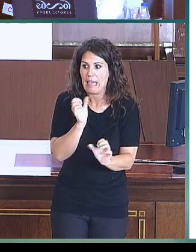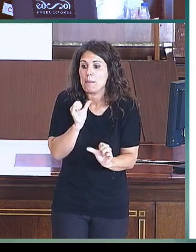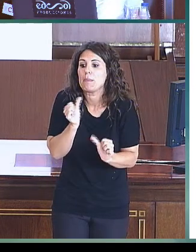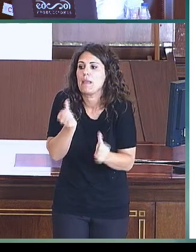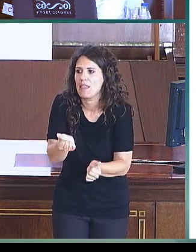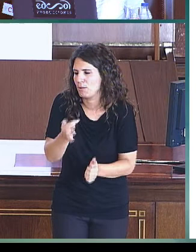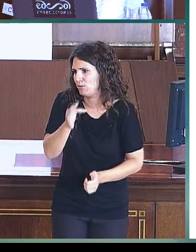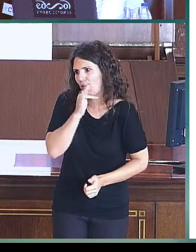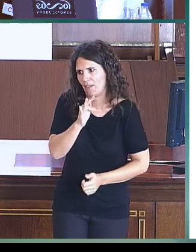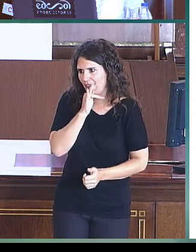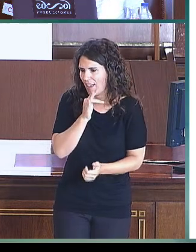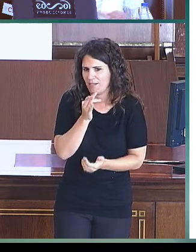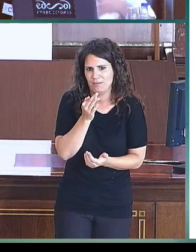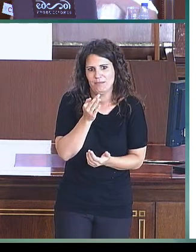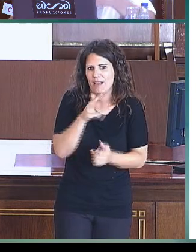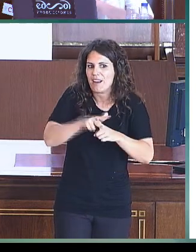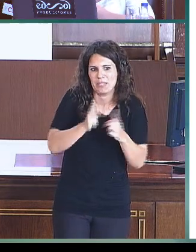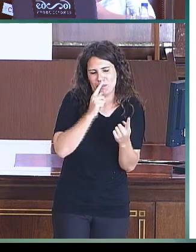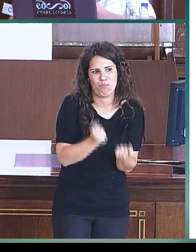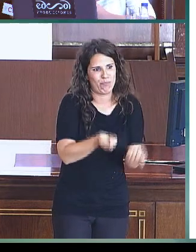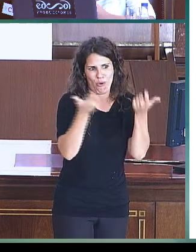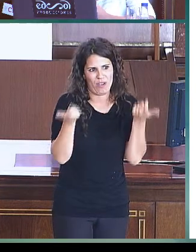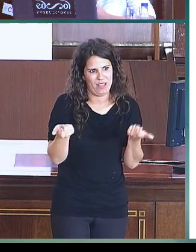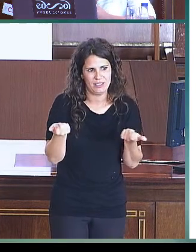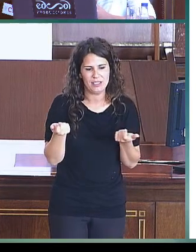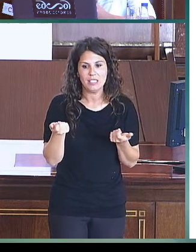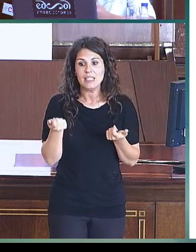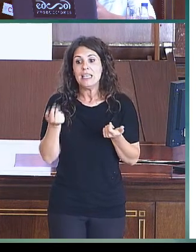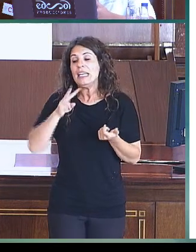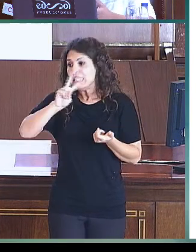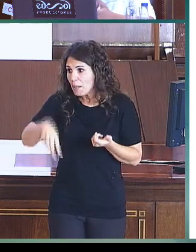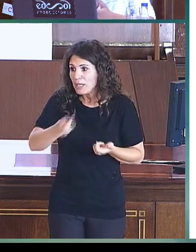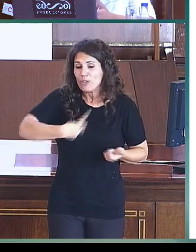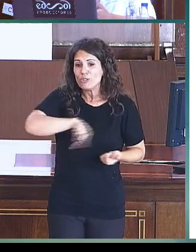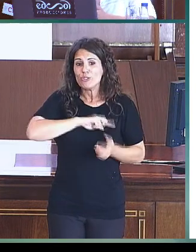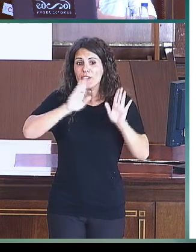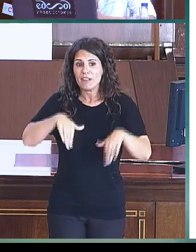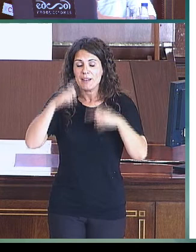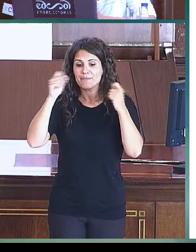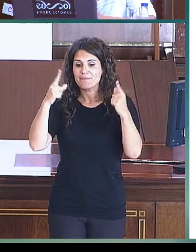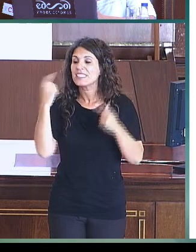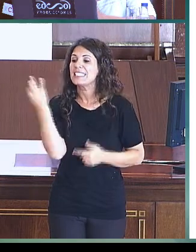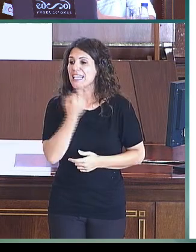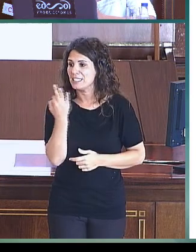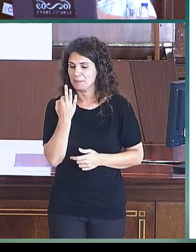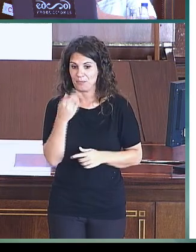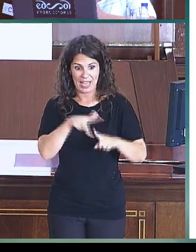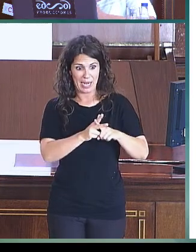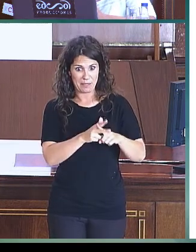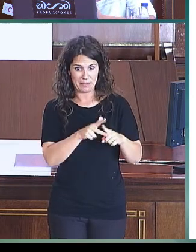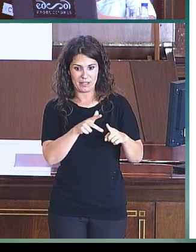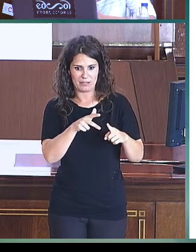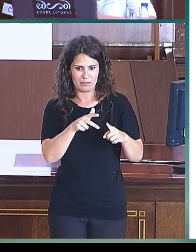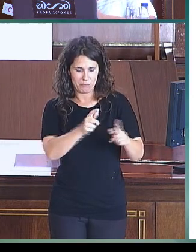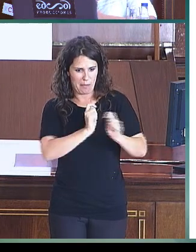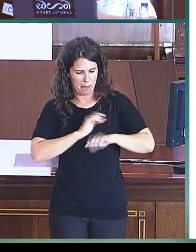poca variedad de herramientas y, además, lo que nos encontramos también es que la mayoría de esas herramientas, de esos